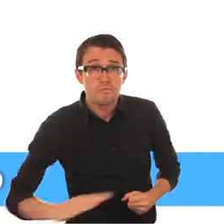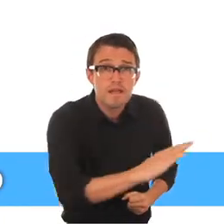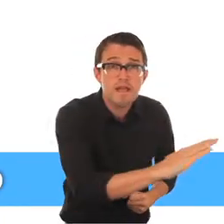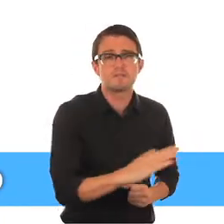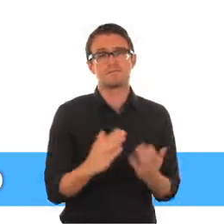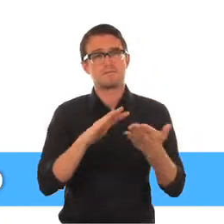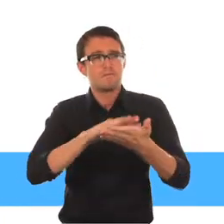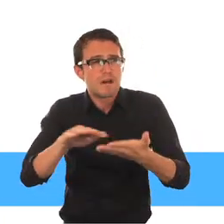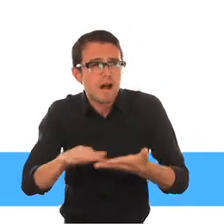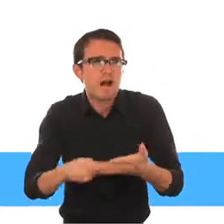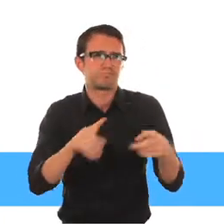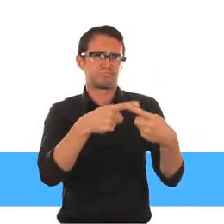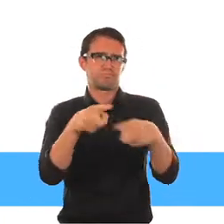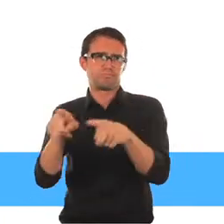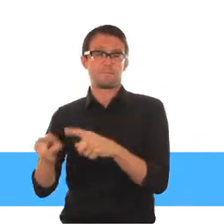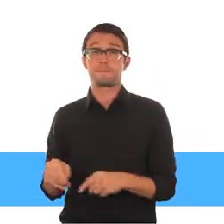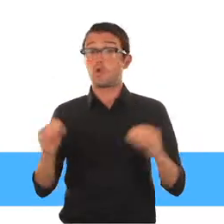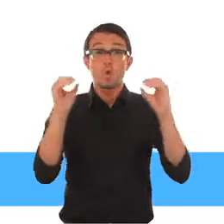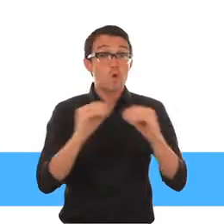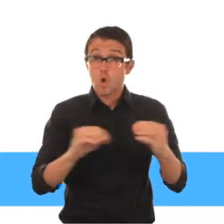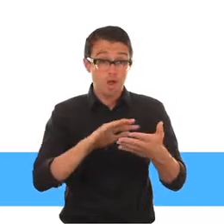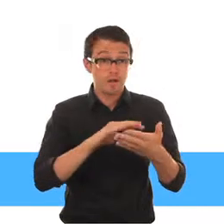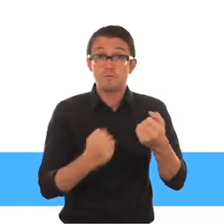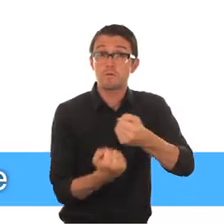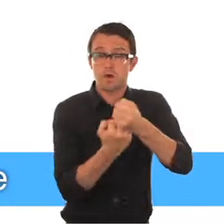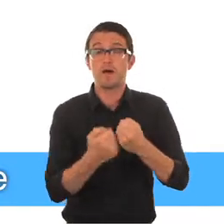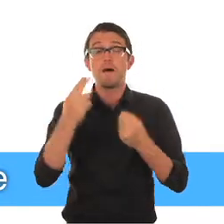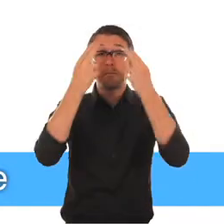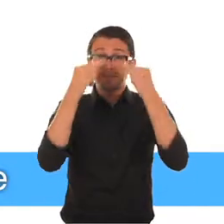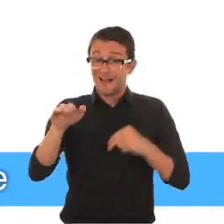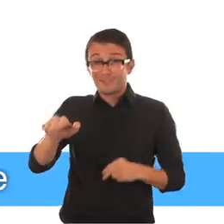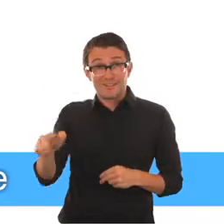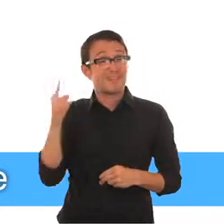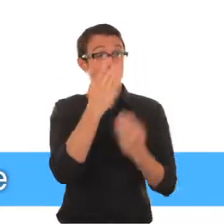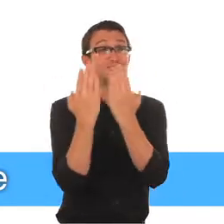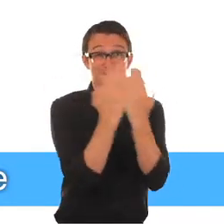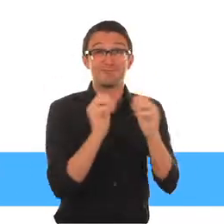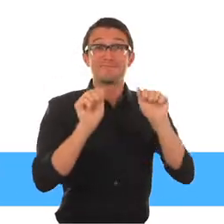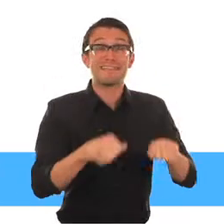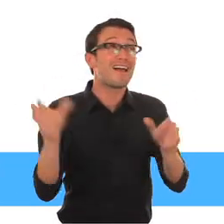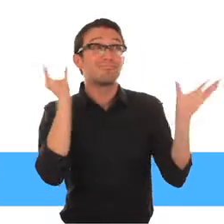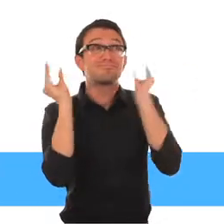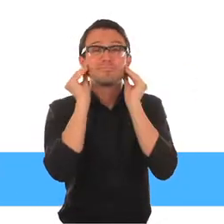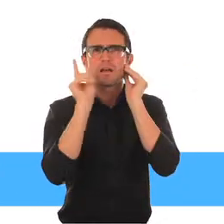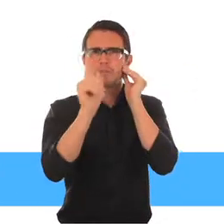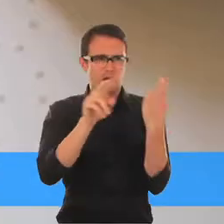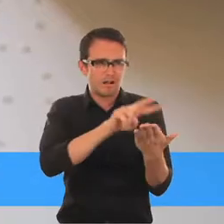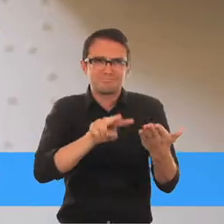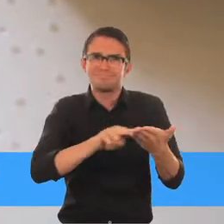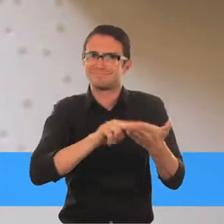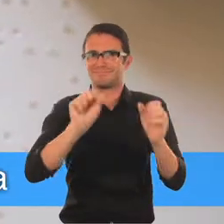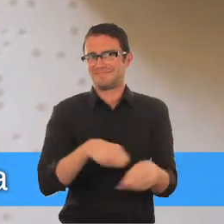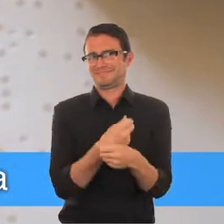pueden ser incluidos, pero no cuentan con el apoyo adecuado Es posible que se permita a un niño conseguir asistir a la escuela Pero que aún así no pueda participar